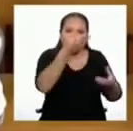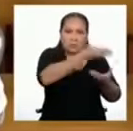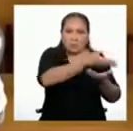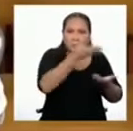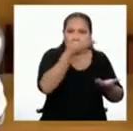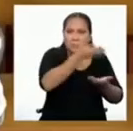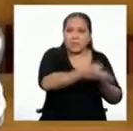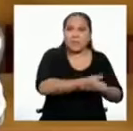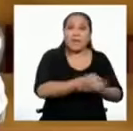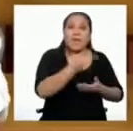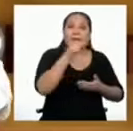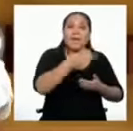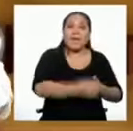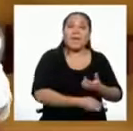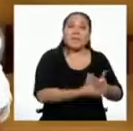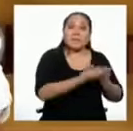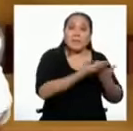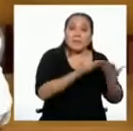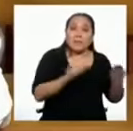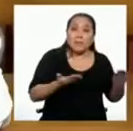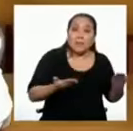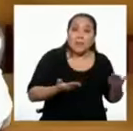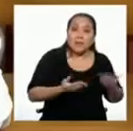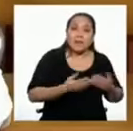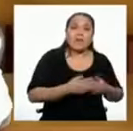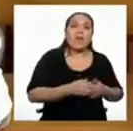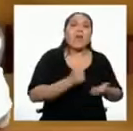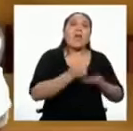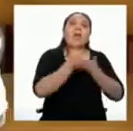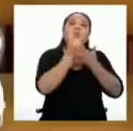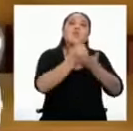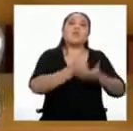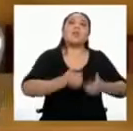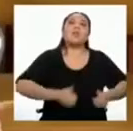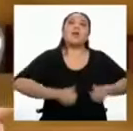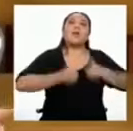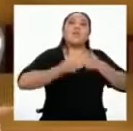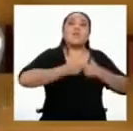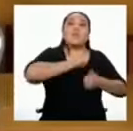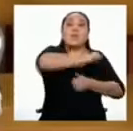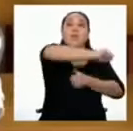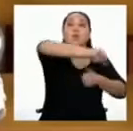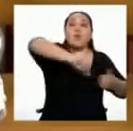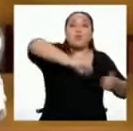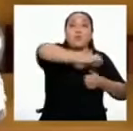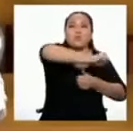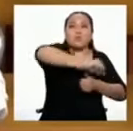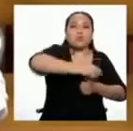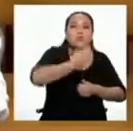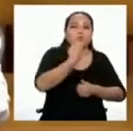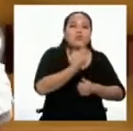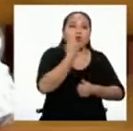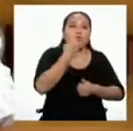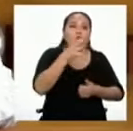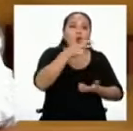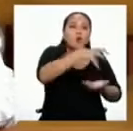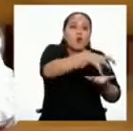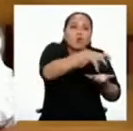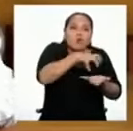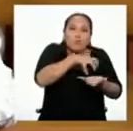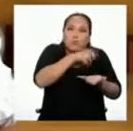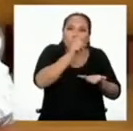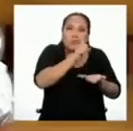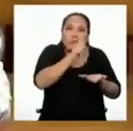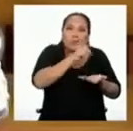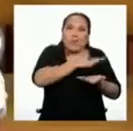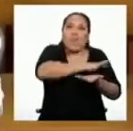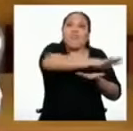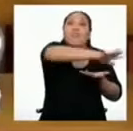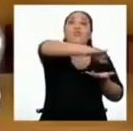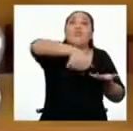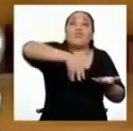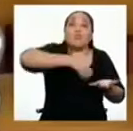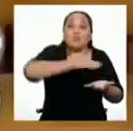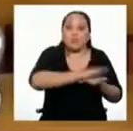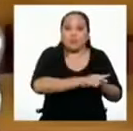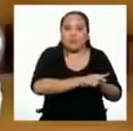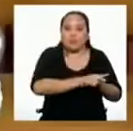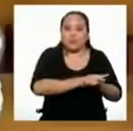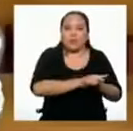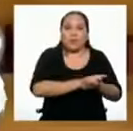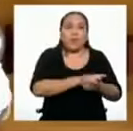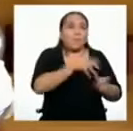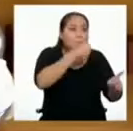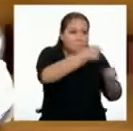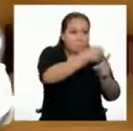es un bien que contribuye a la vida en común y no al beneficio exclusivo de un particular. Nos